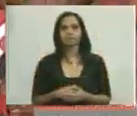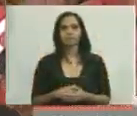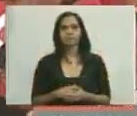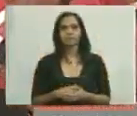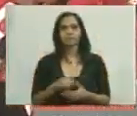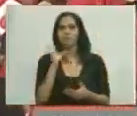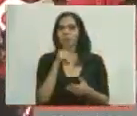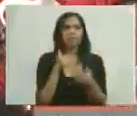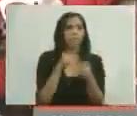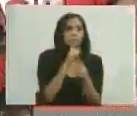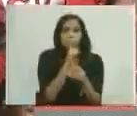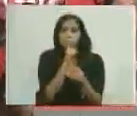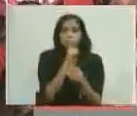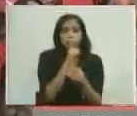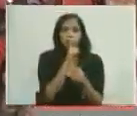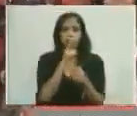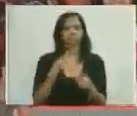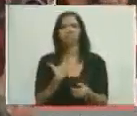escondidos.